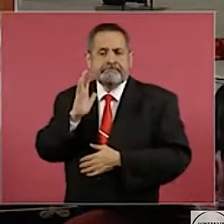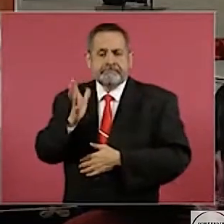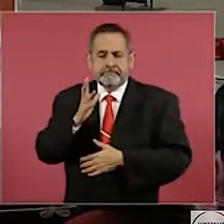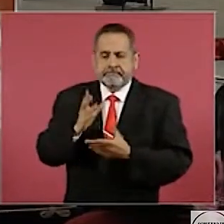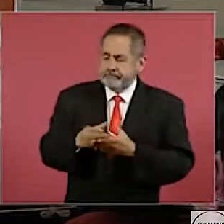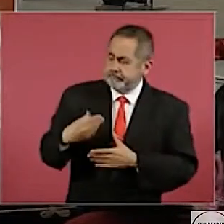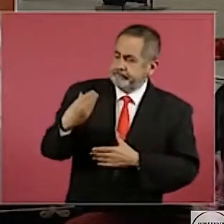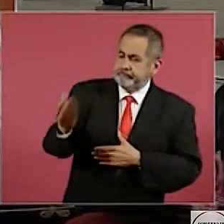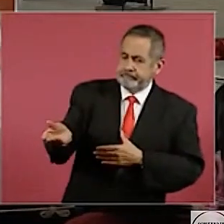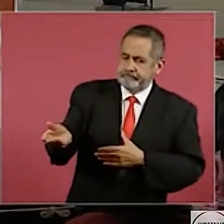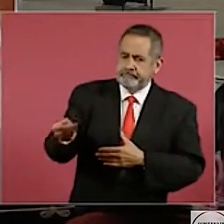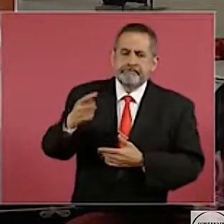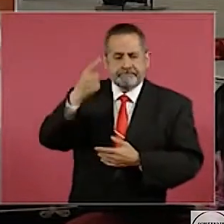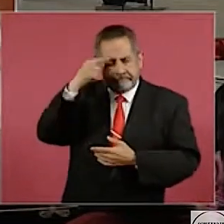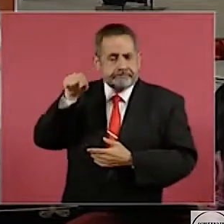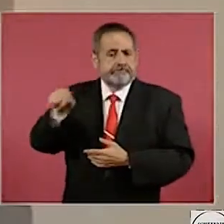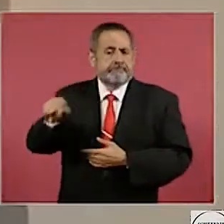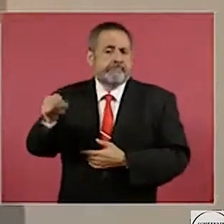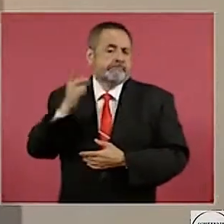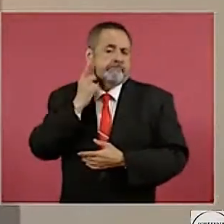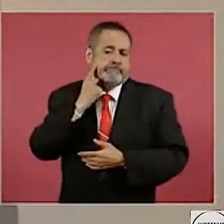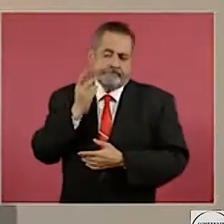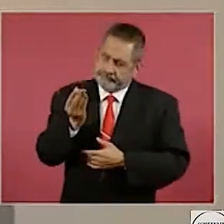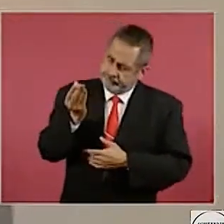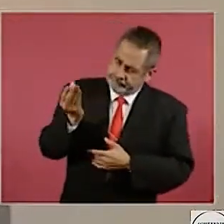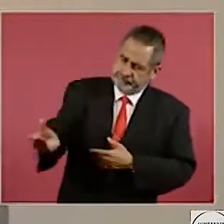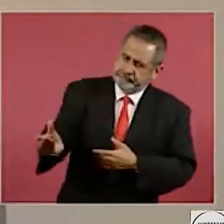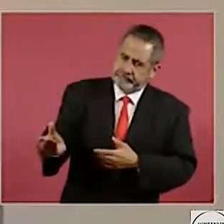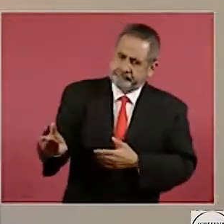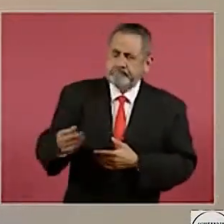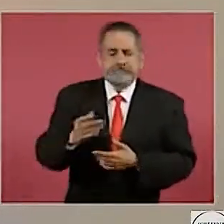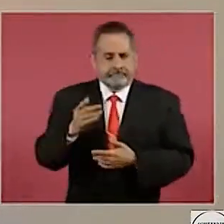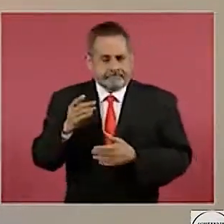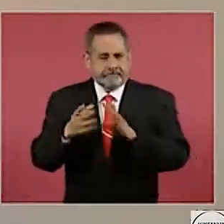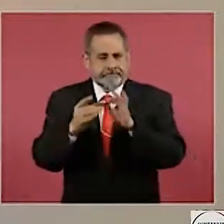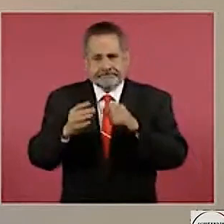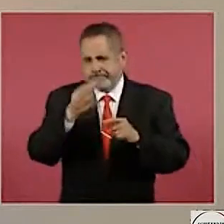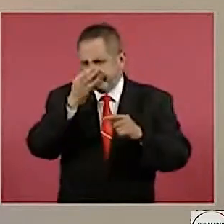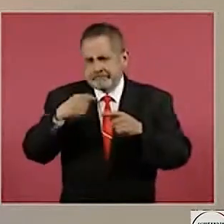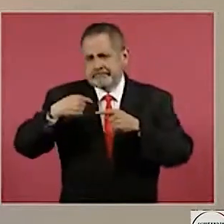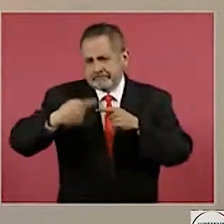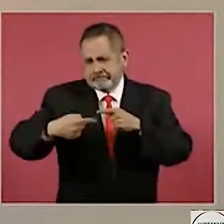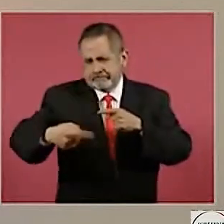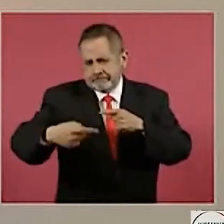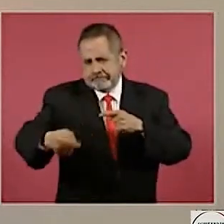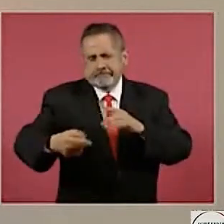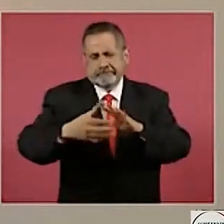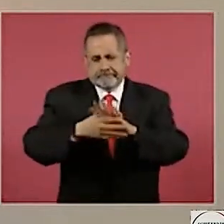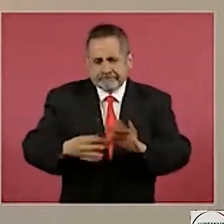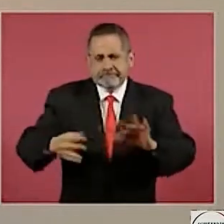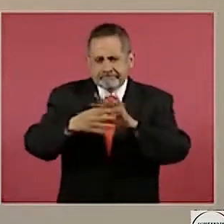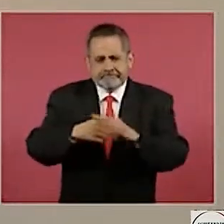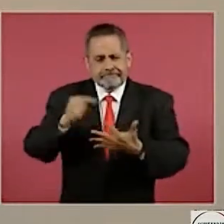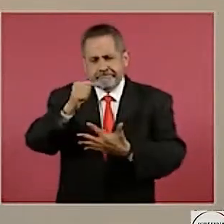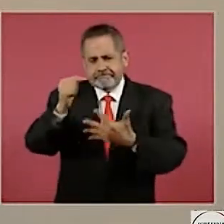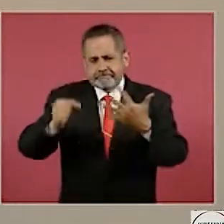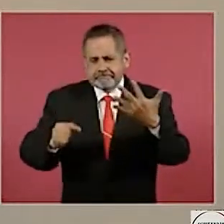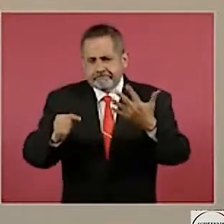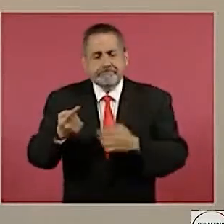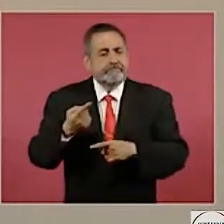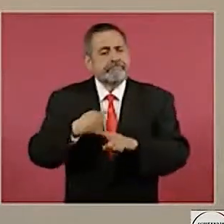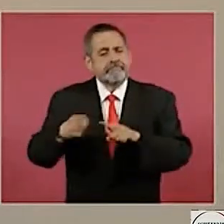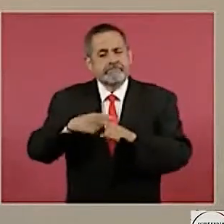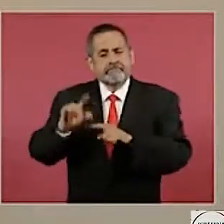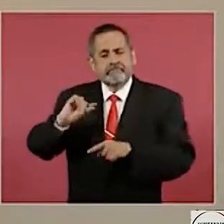y como bien ha informado ya el presidente, que iremos detallando con los diferentes funcionarios que han venido